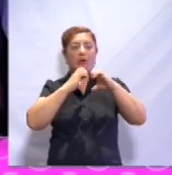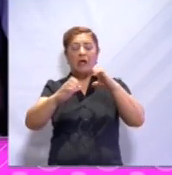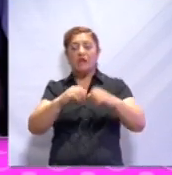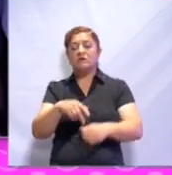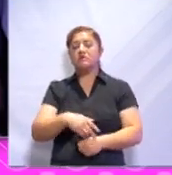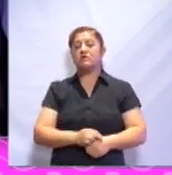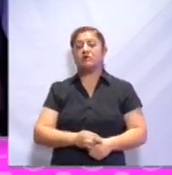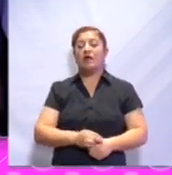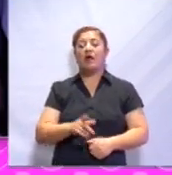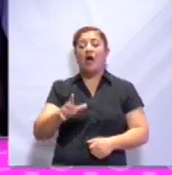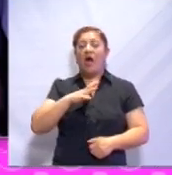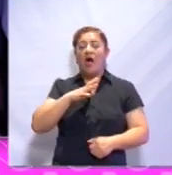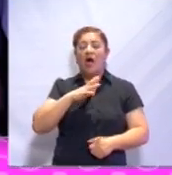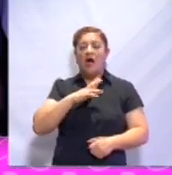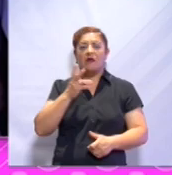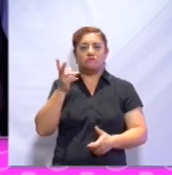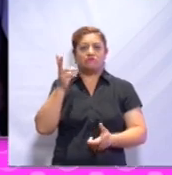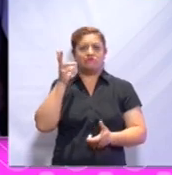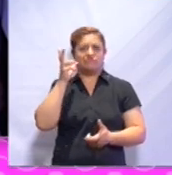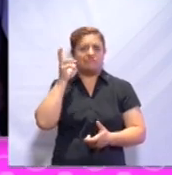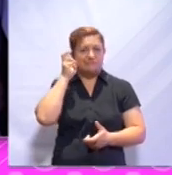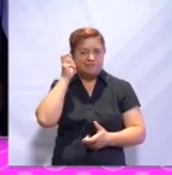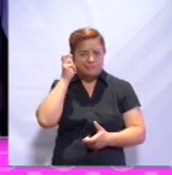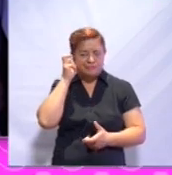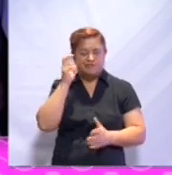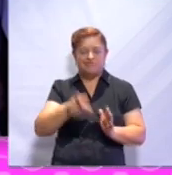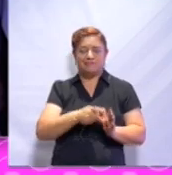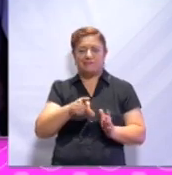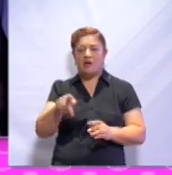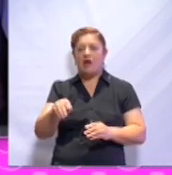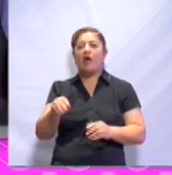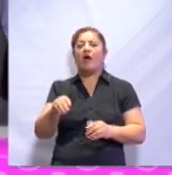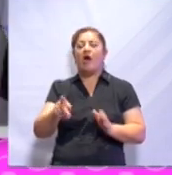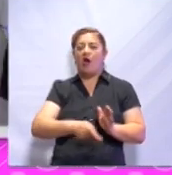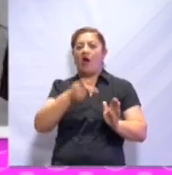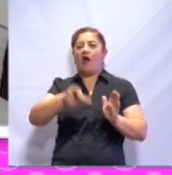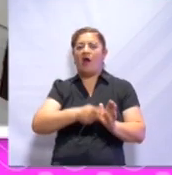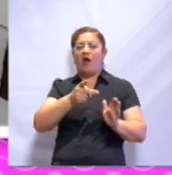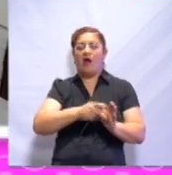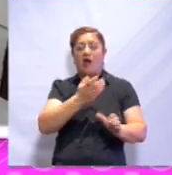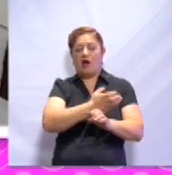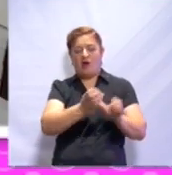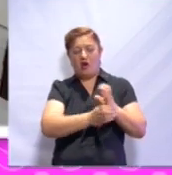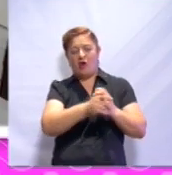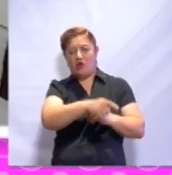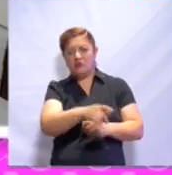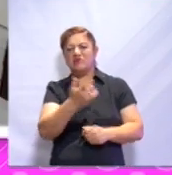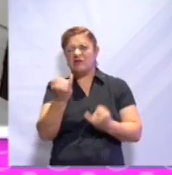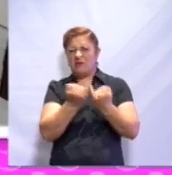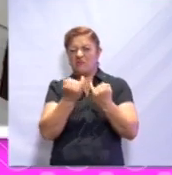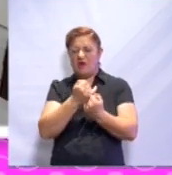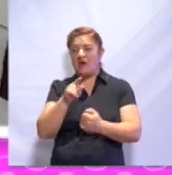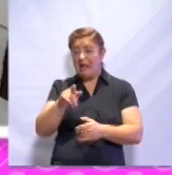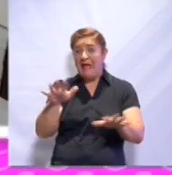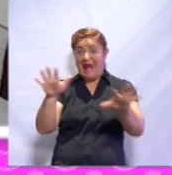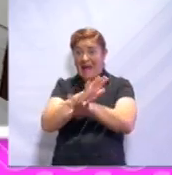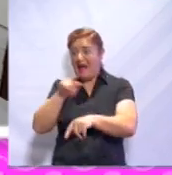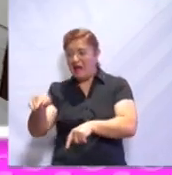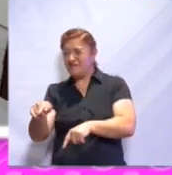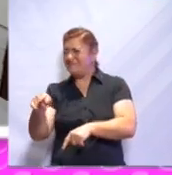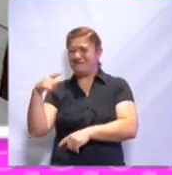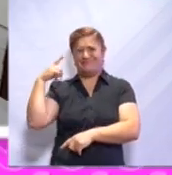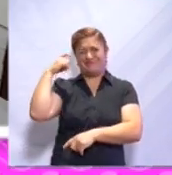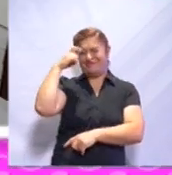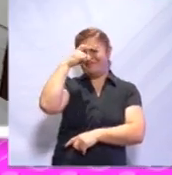intolerancia a los sonidos, movimientos repetitivos sin causa aparente y dificultad para aceptar cambios en su rutina.